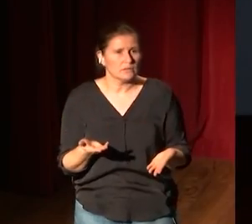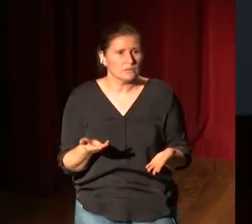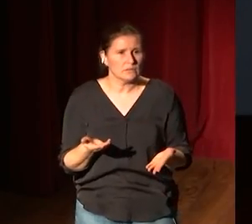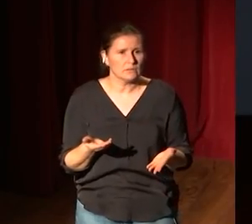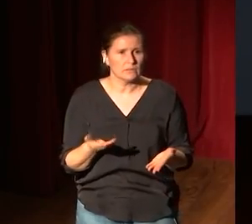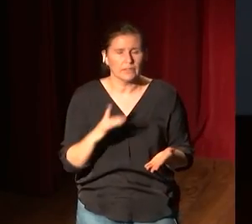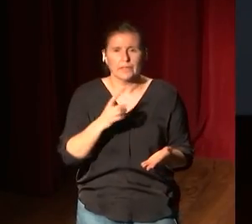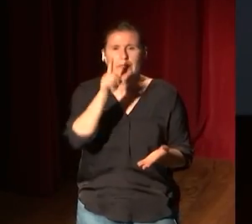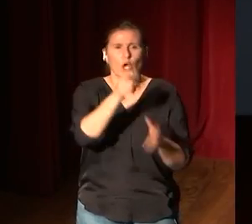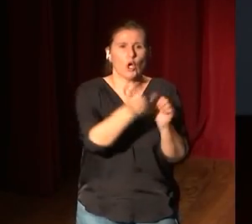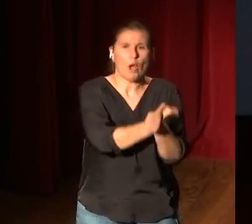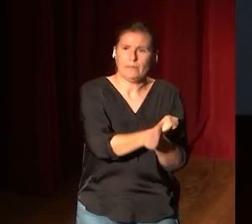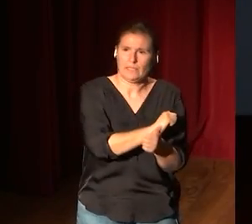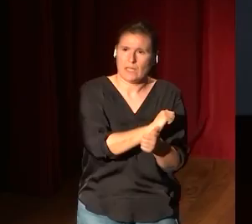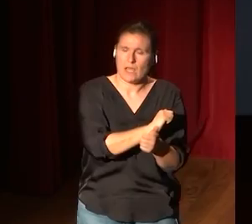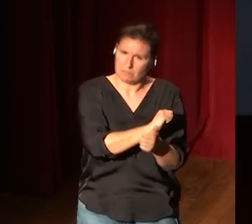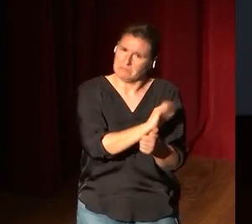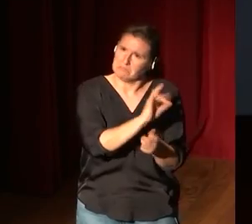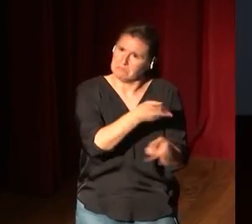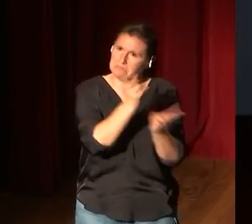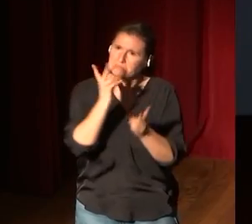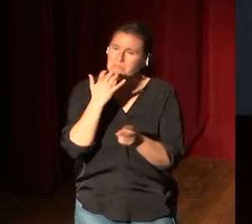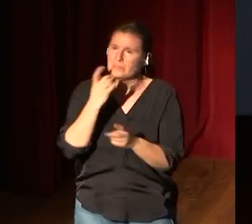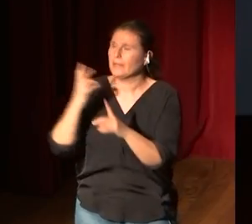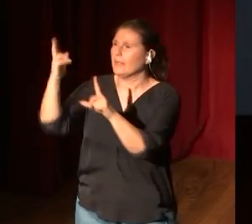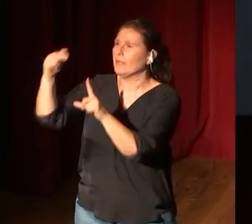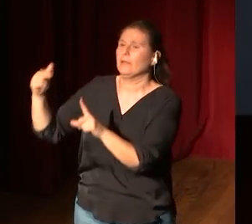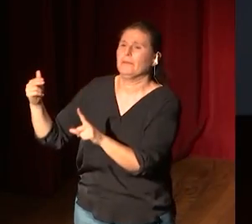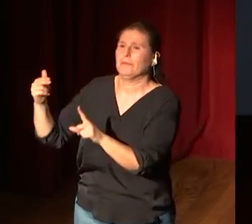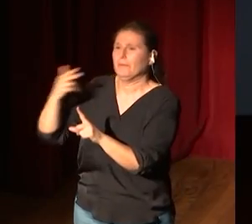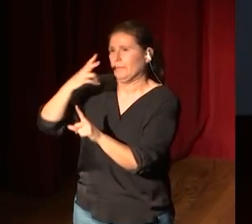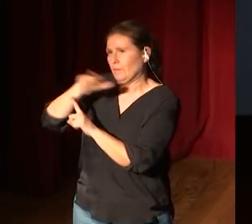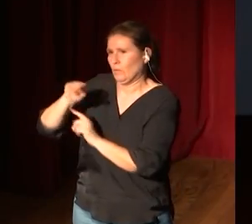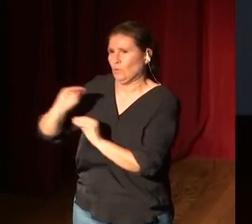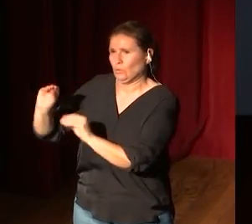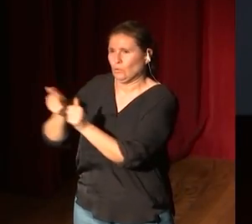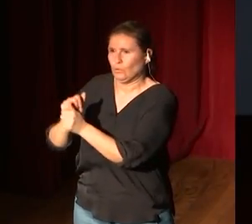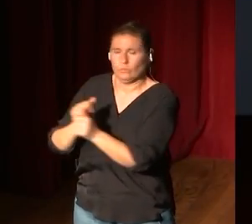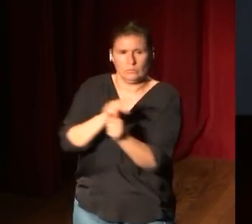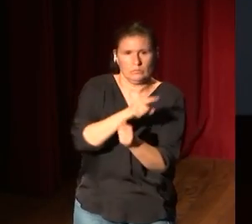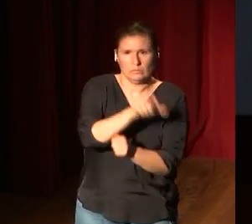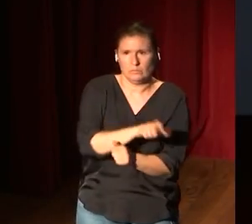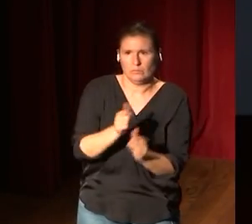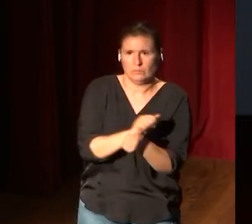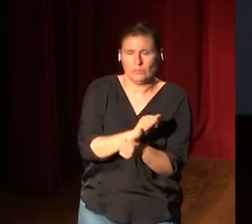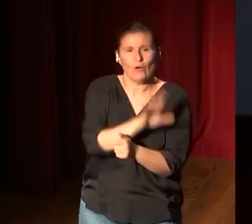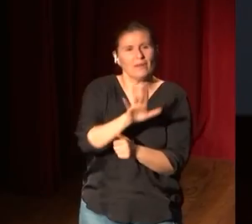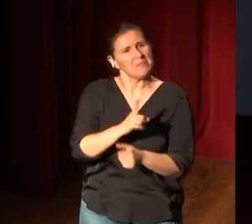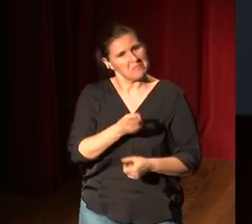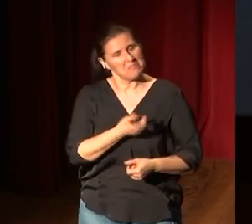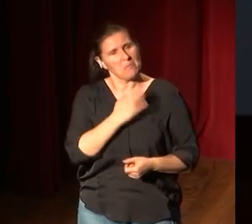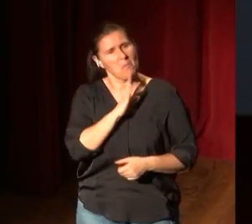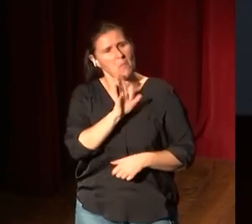haya un copista copiando cuadros del Prado y nos parece interesante, romántico, con cierto sham